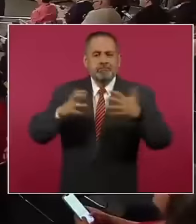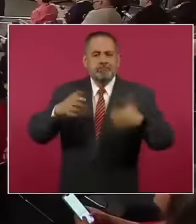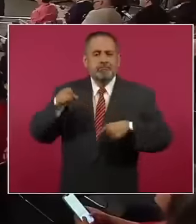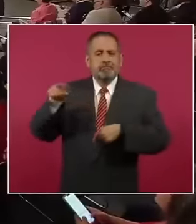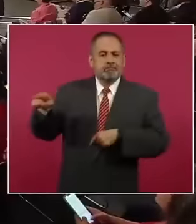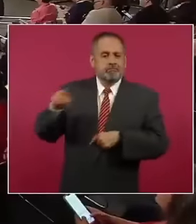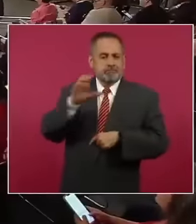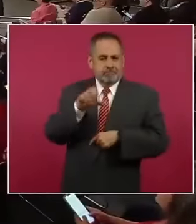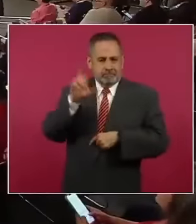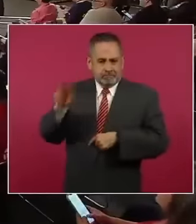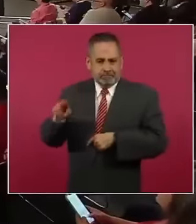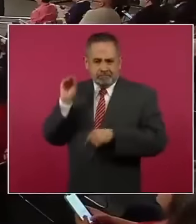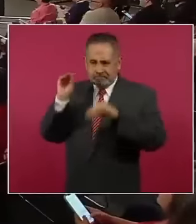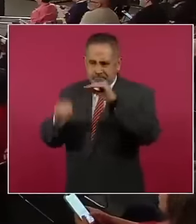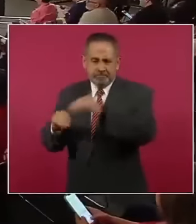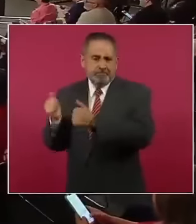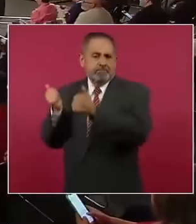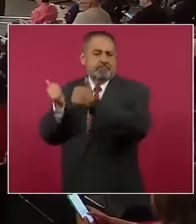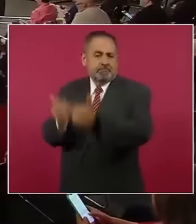estamos trabajando para ello.